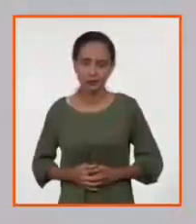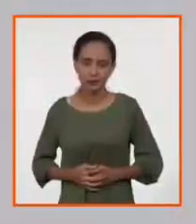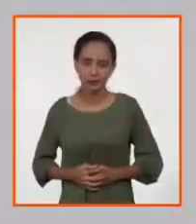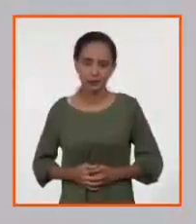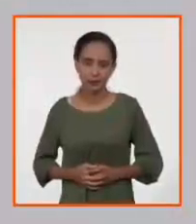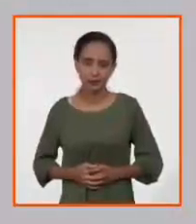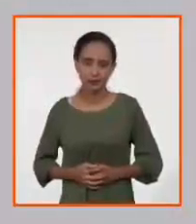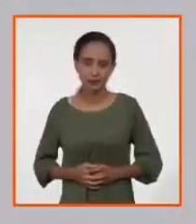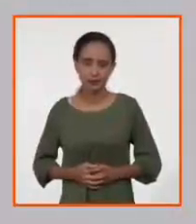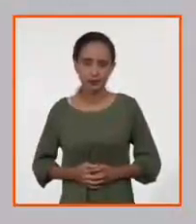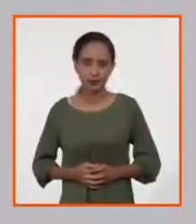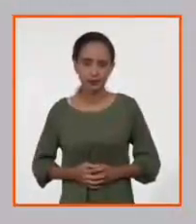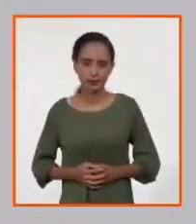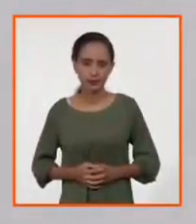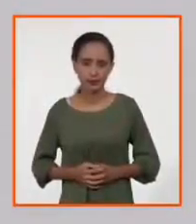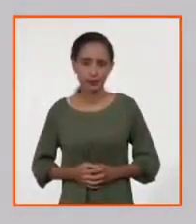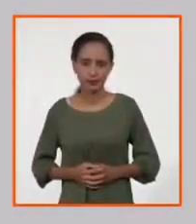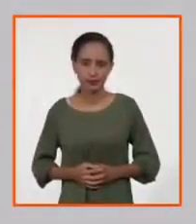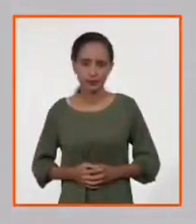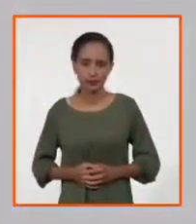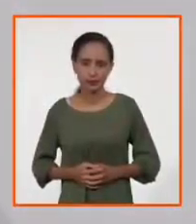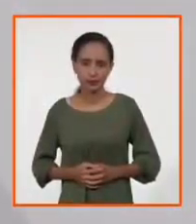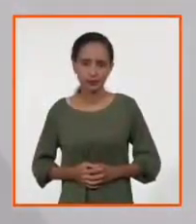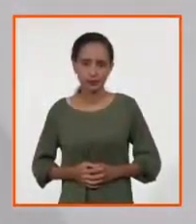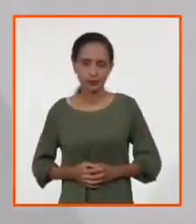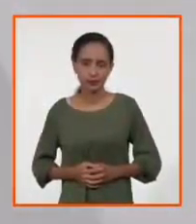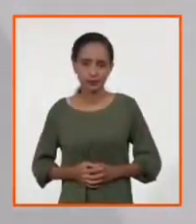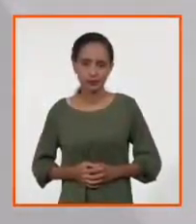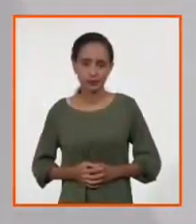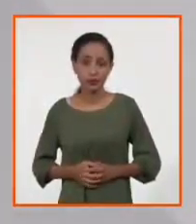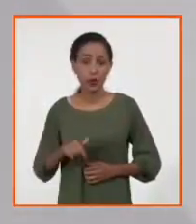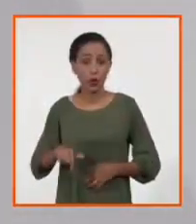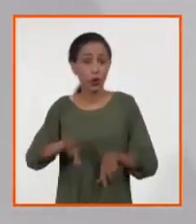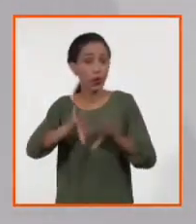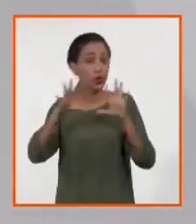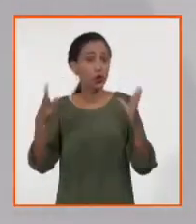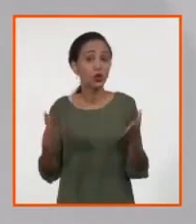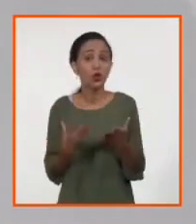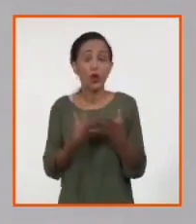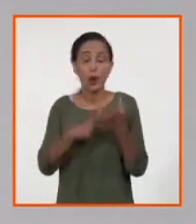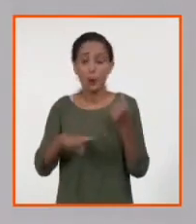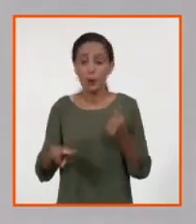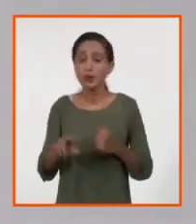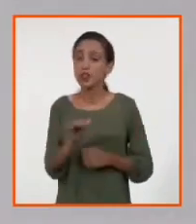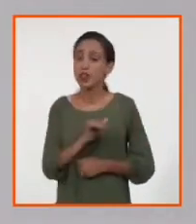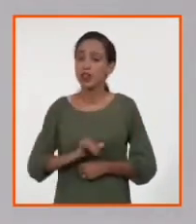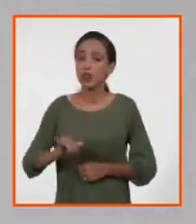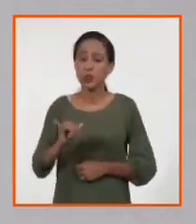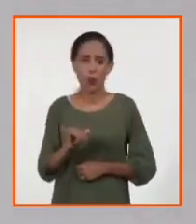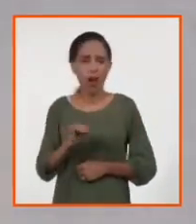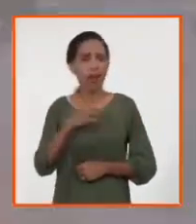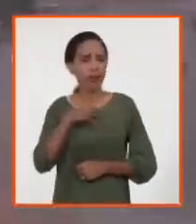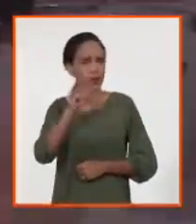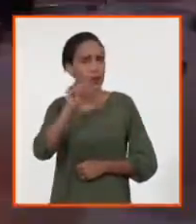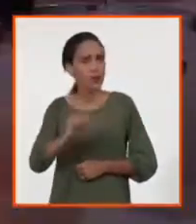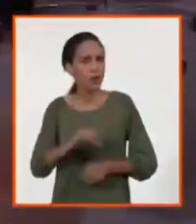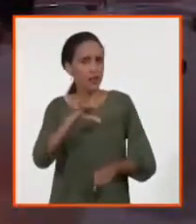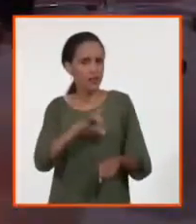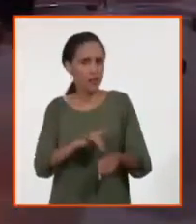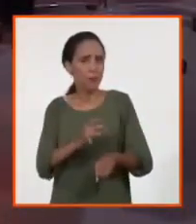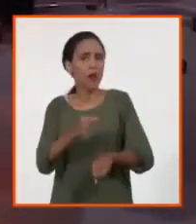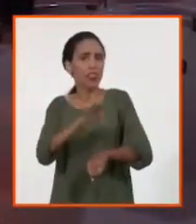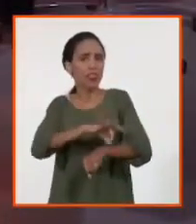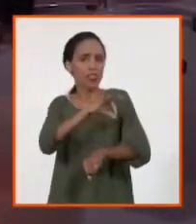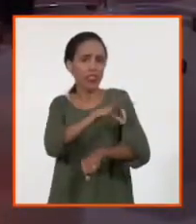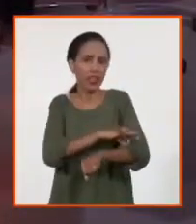Hoy, por decir de alguna manera, todas las provincias han tenido diagnóstico de dengue, en menor o en mayor grado.